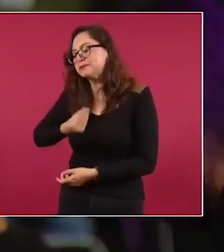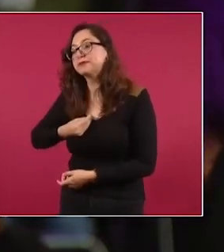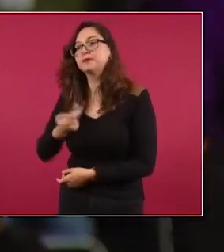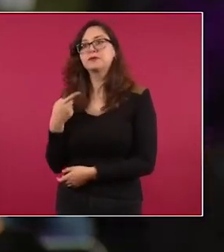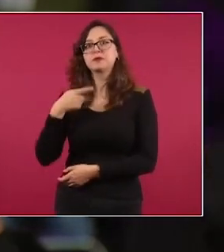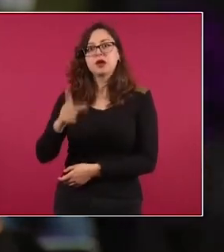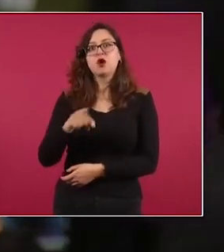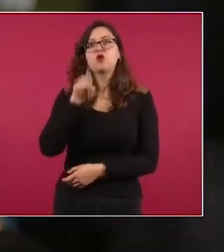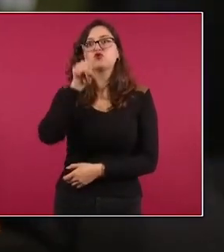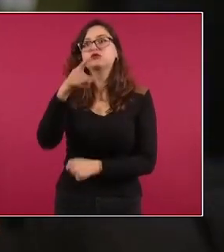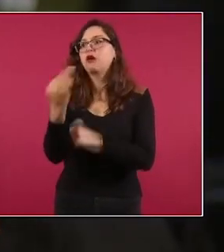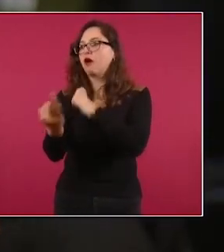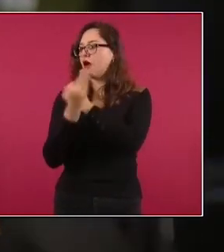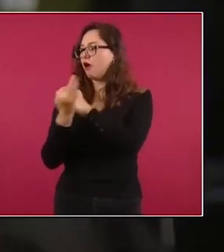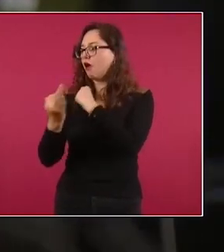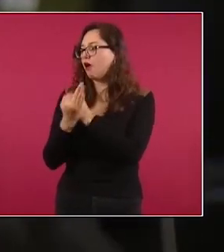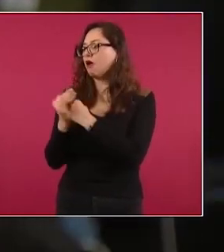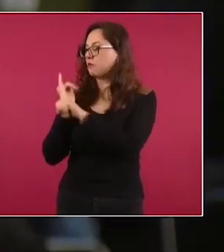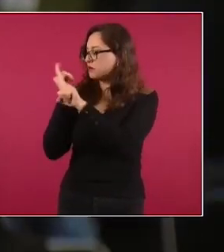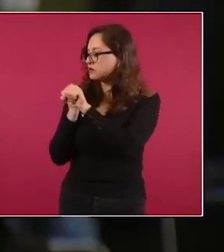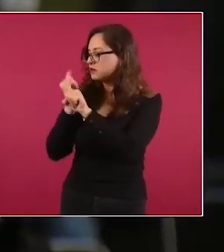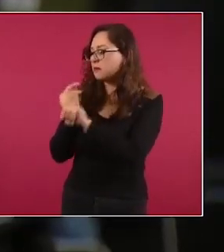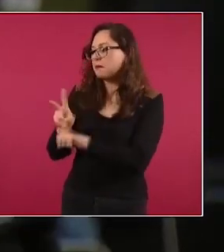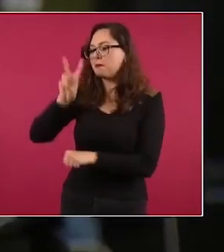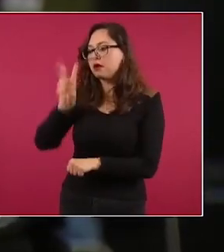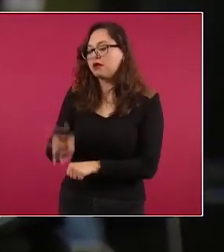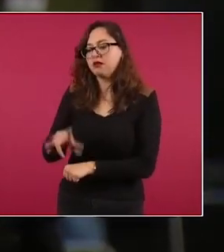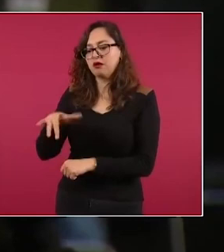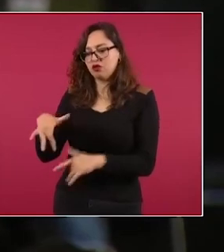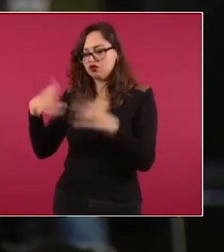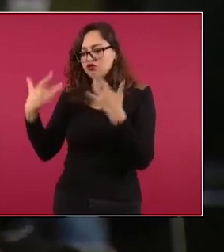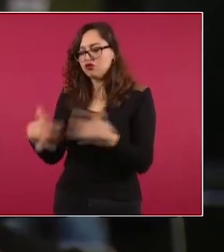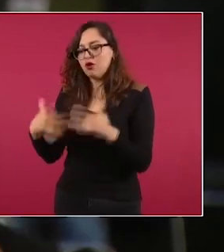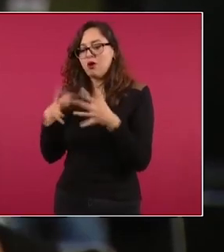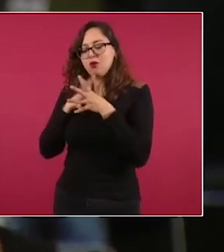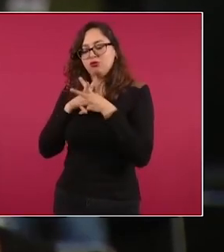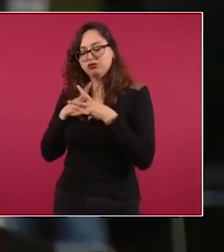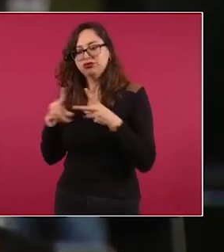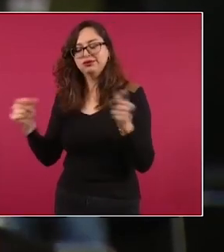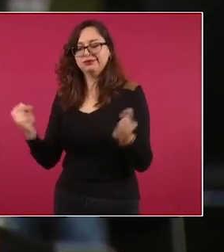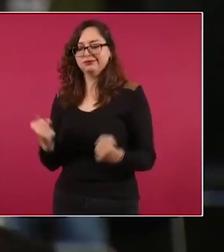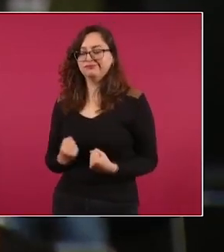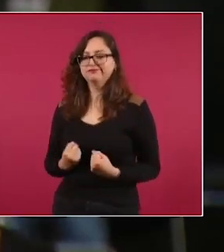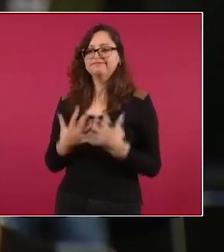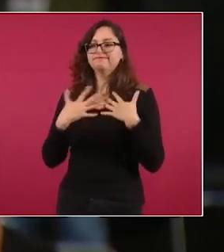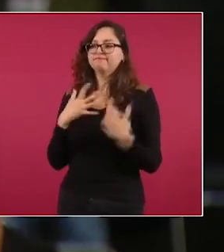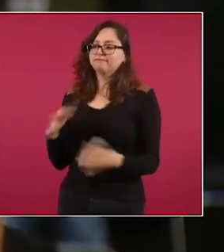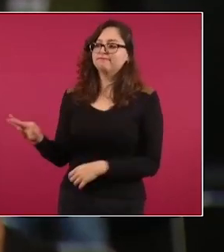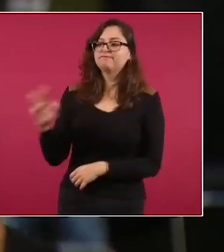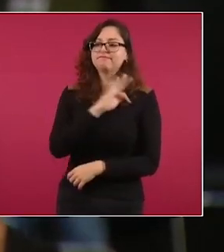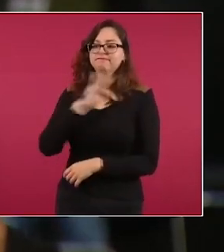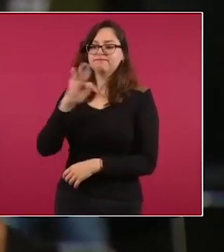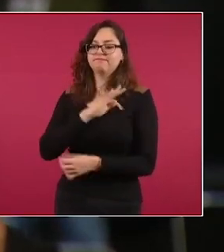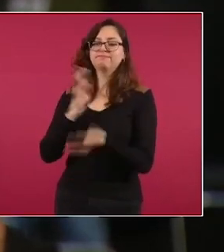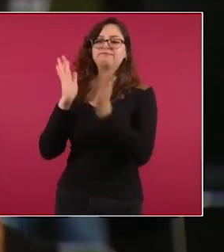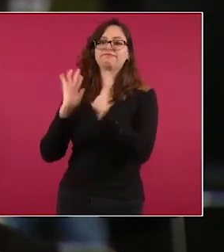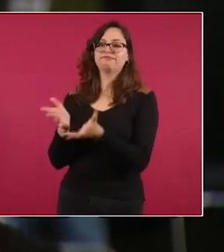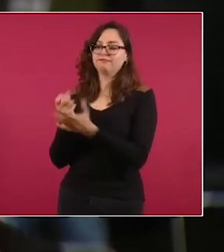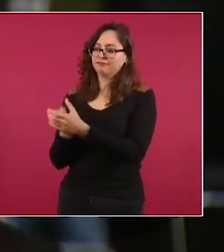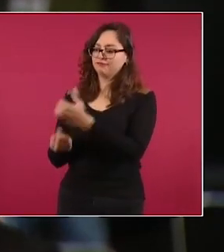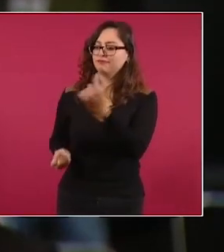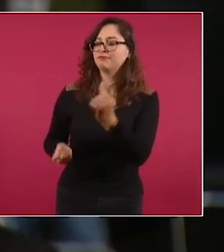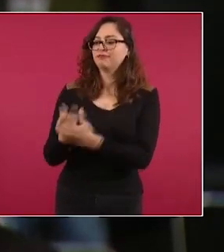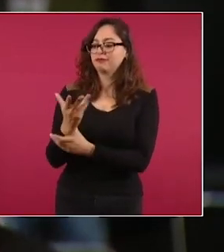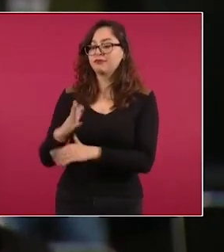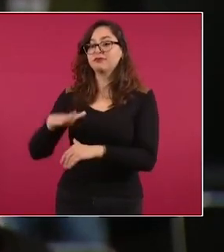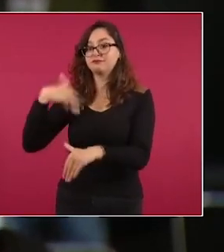intervención para que se investigara la verdad nuestros dolores se convirtieron en gran ánimo y profunda fe se le entregamos para que cuando